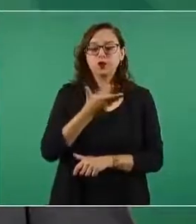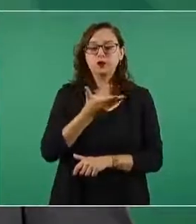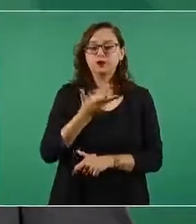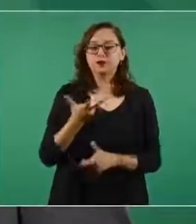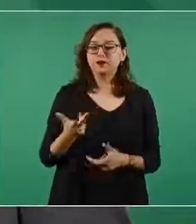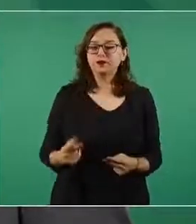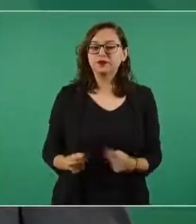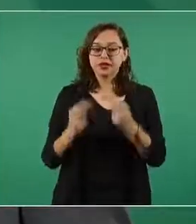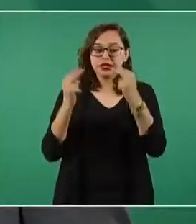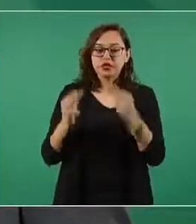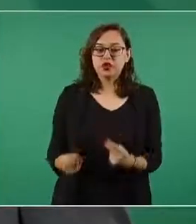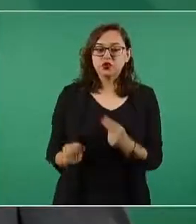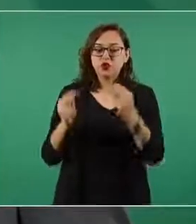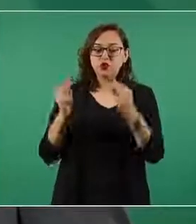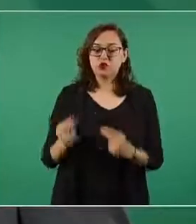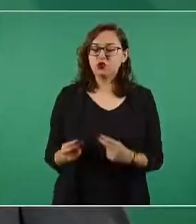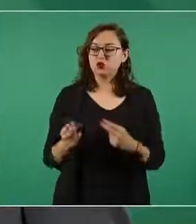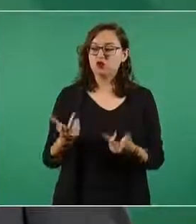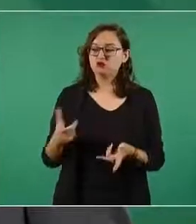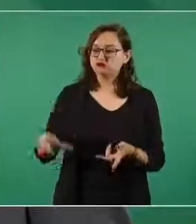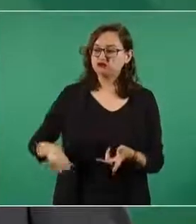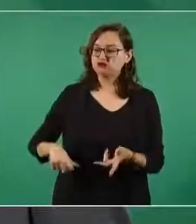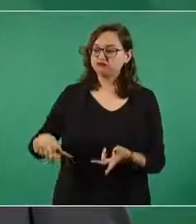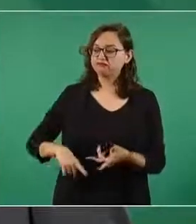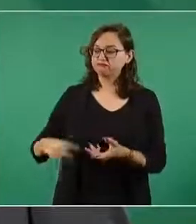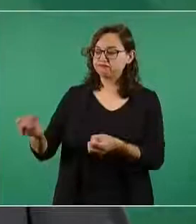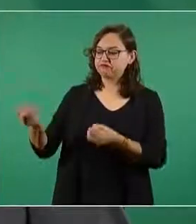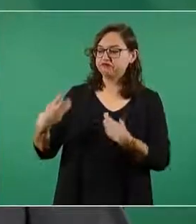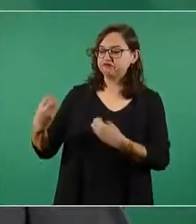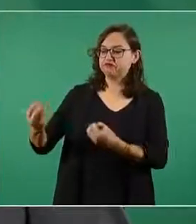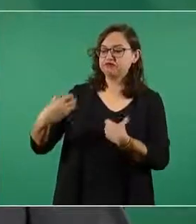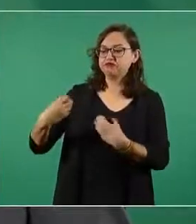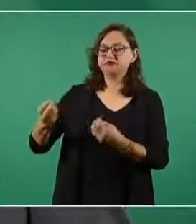hacer jugosos negocios al amparo del poder público.